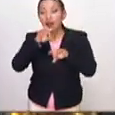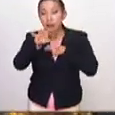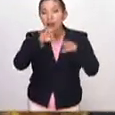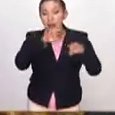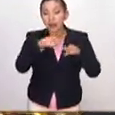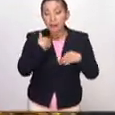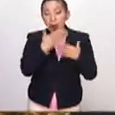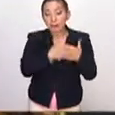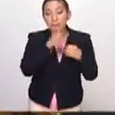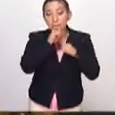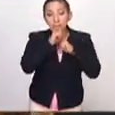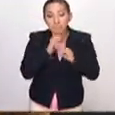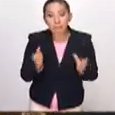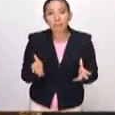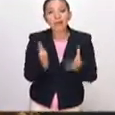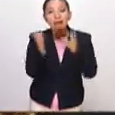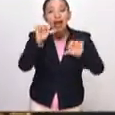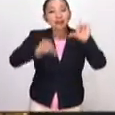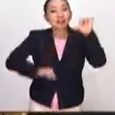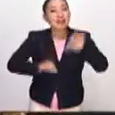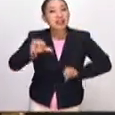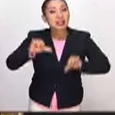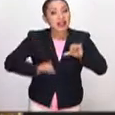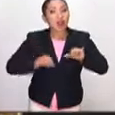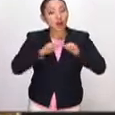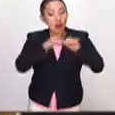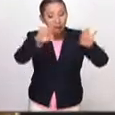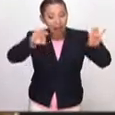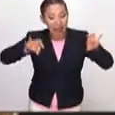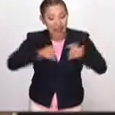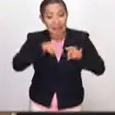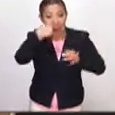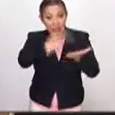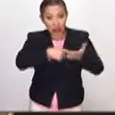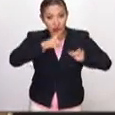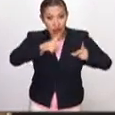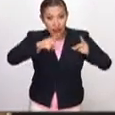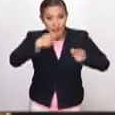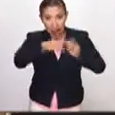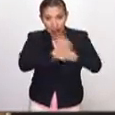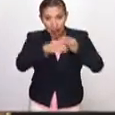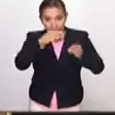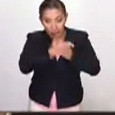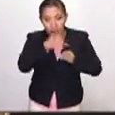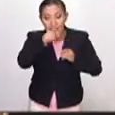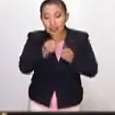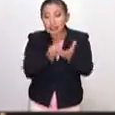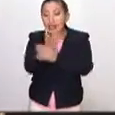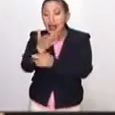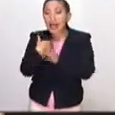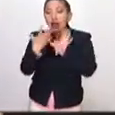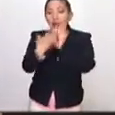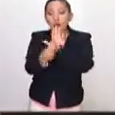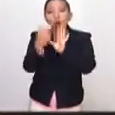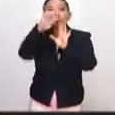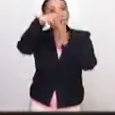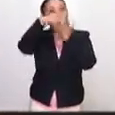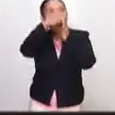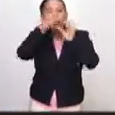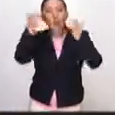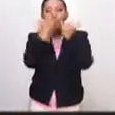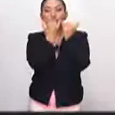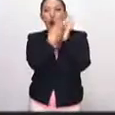trabajando en la programación también de actividades con la maleta, que son recursos didácticos igual, que salen reproducciones de los